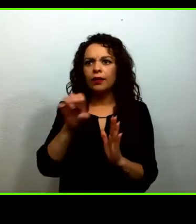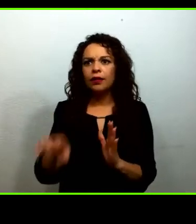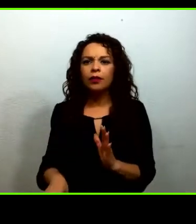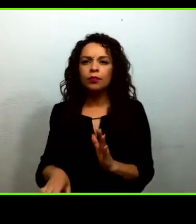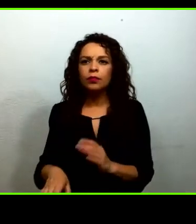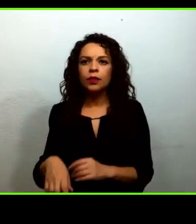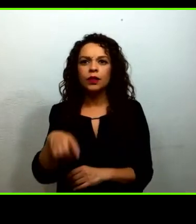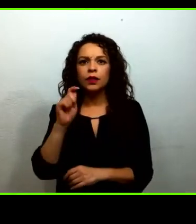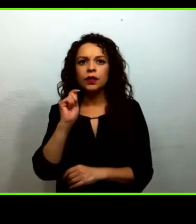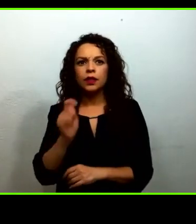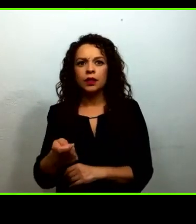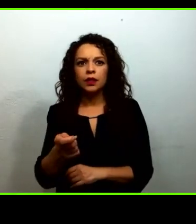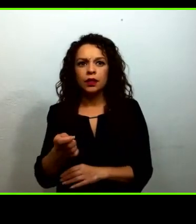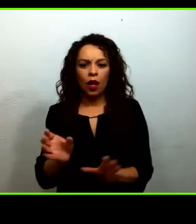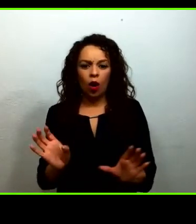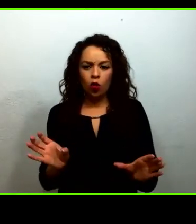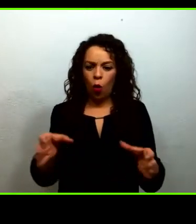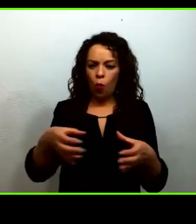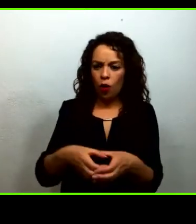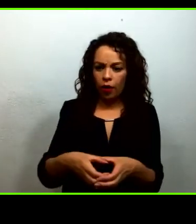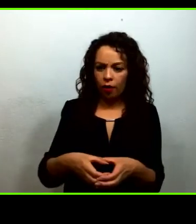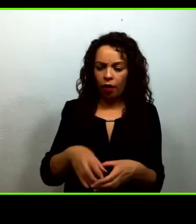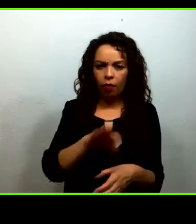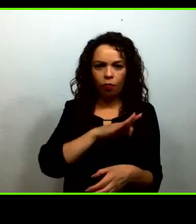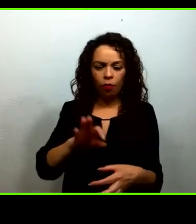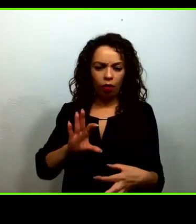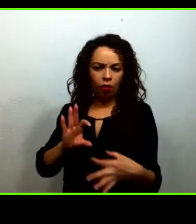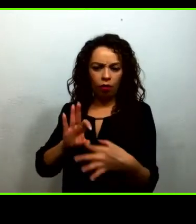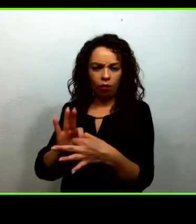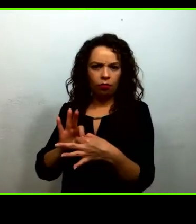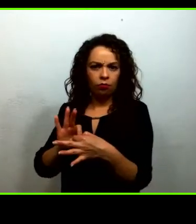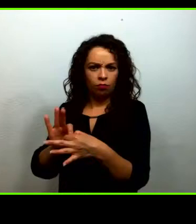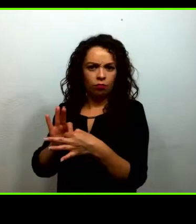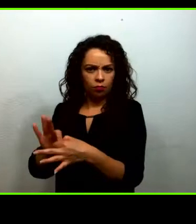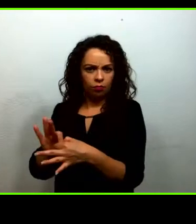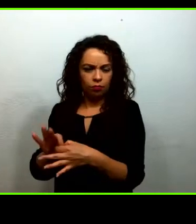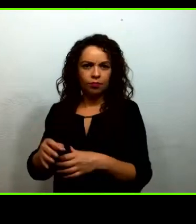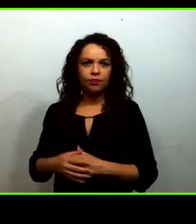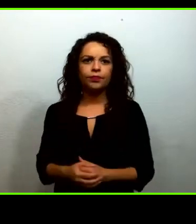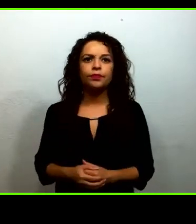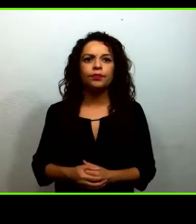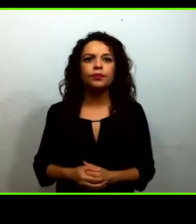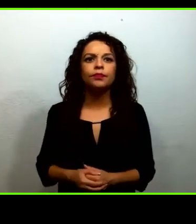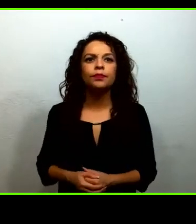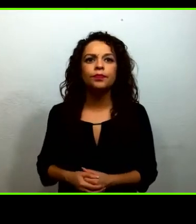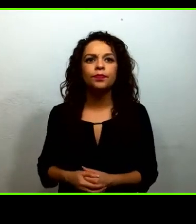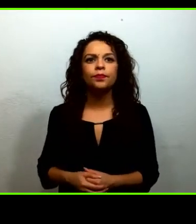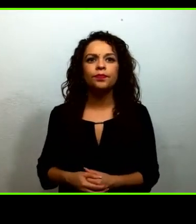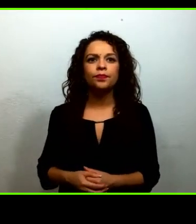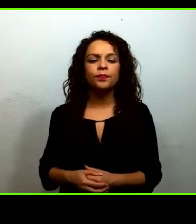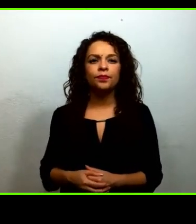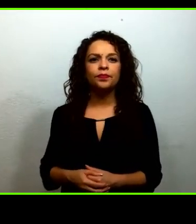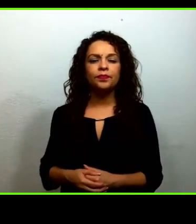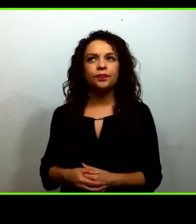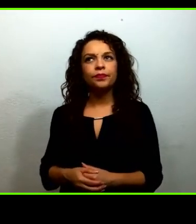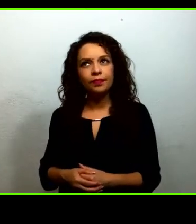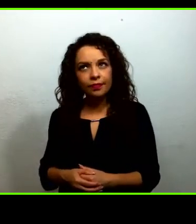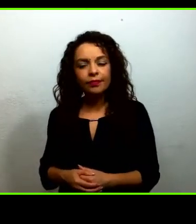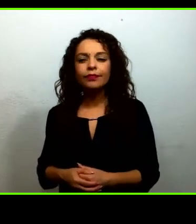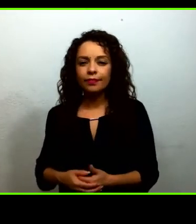escuela y la comunidad. En particular, nos interesaría conocer más de las comunidades de aprendizajes